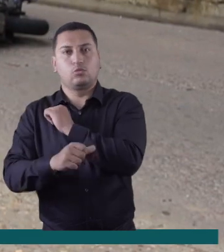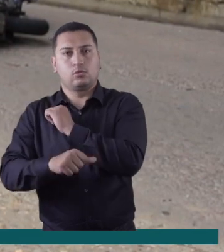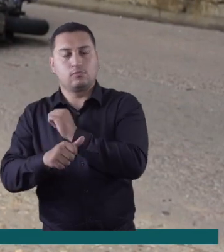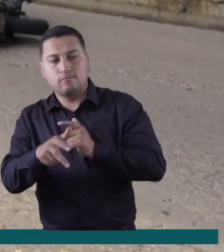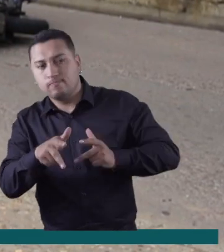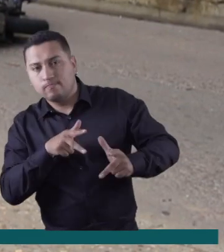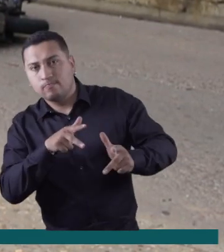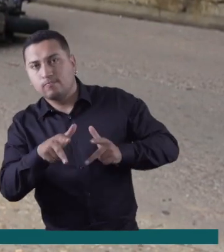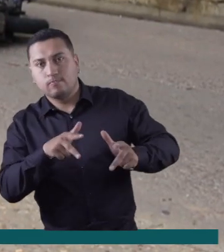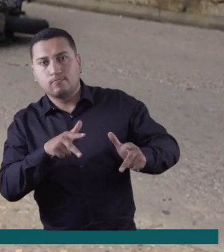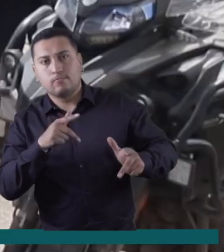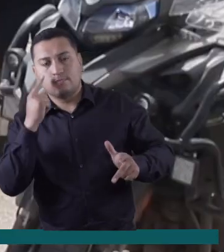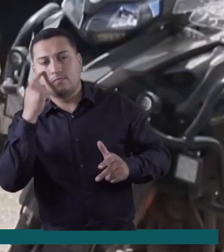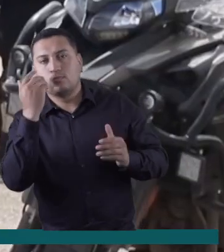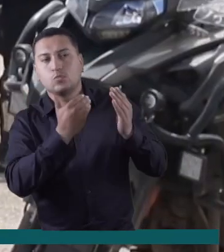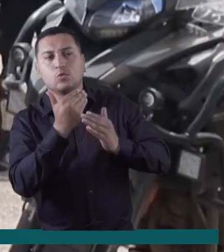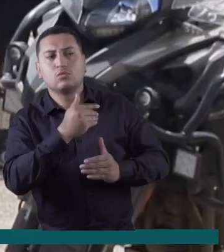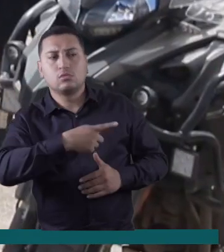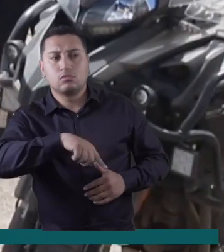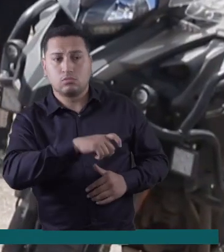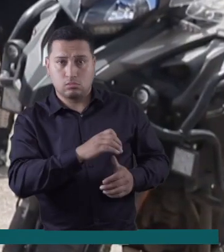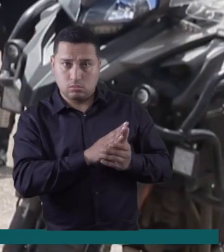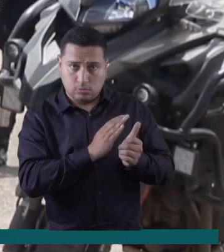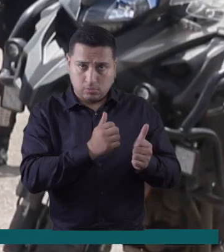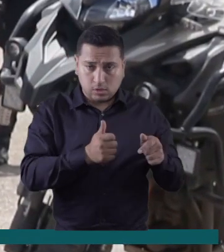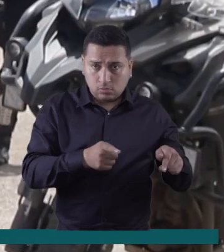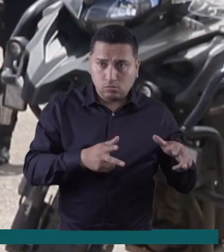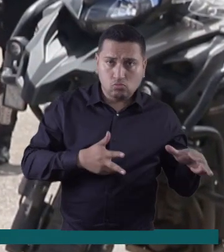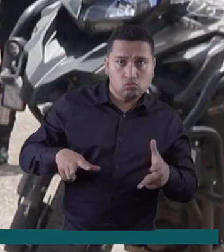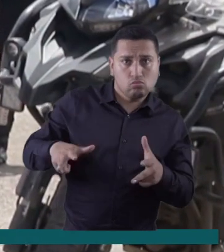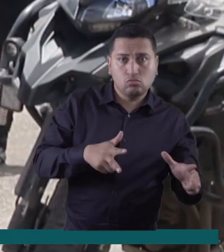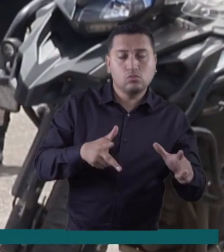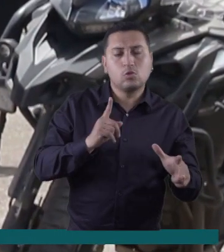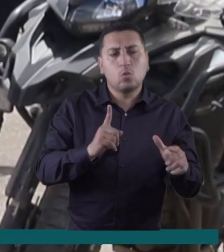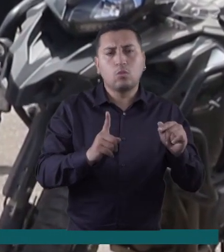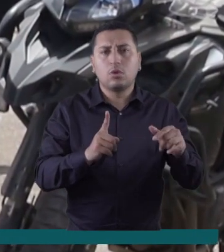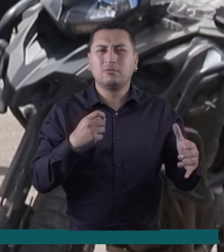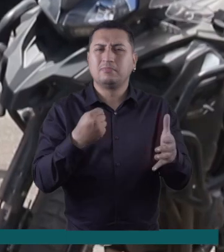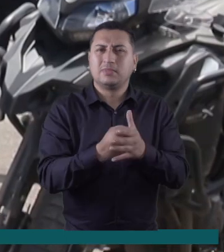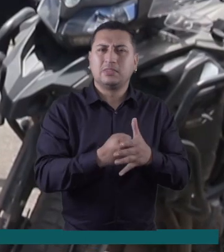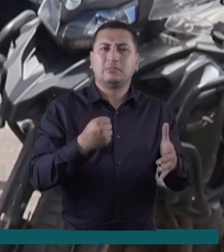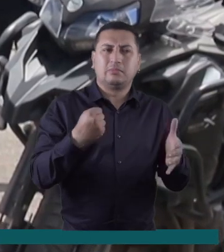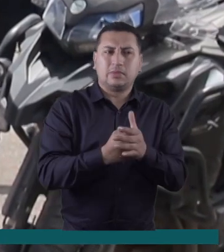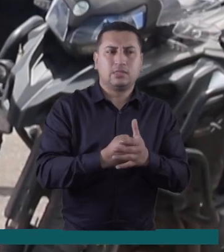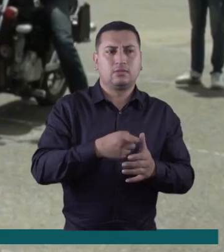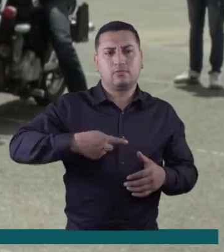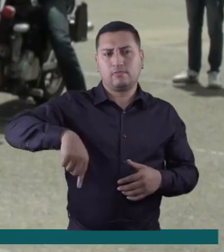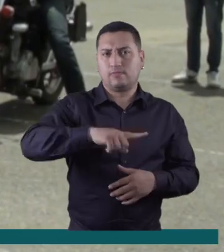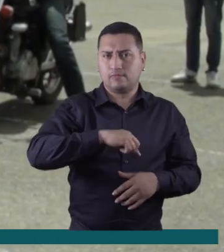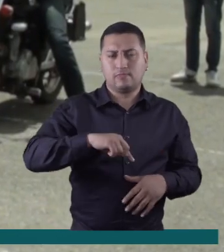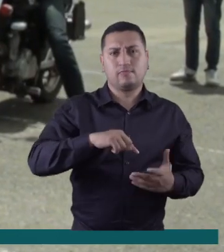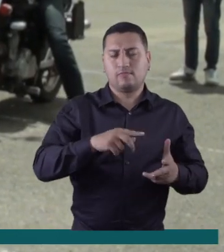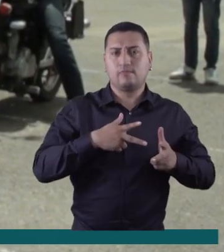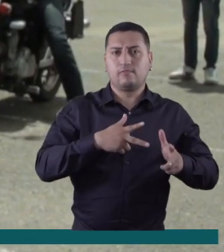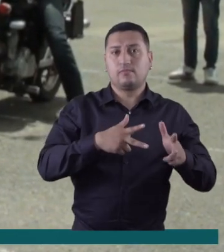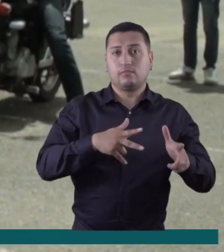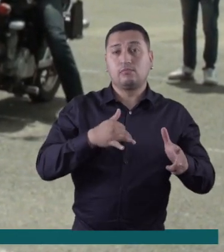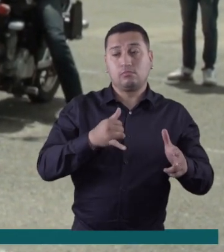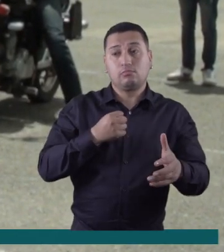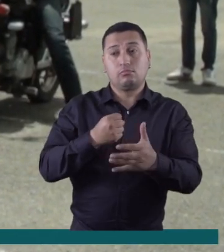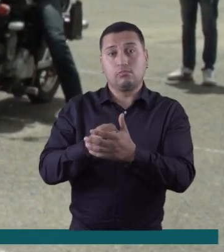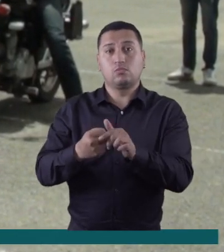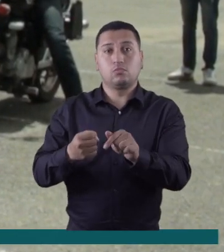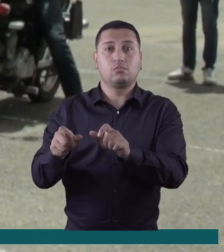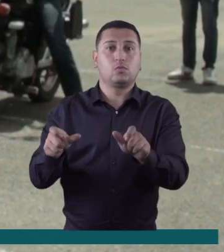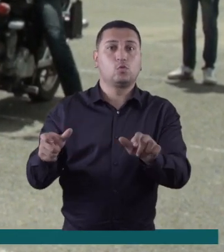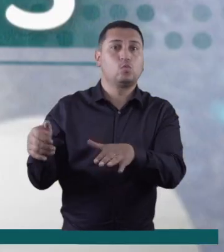de los conductores de moto debido al incremento de accidentes que involucran estos vehículos y han dejado víctimas